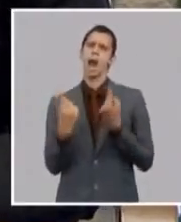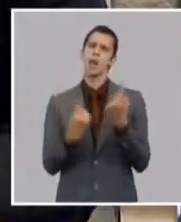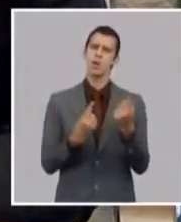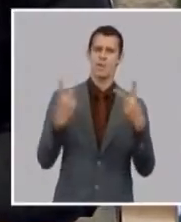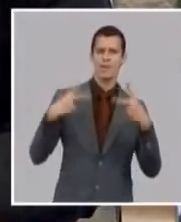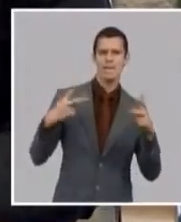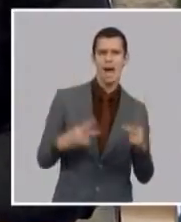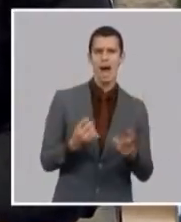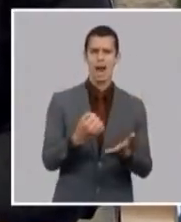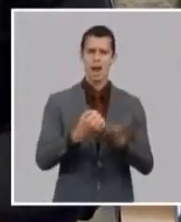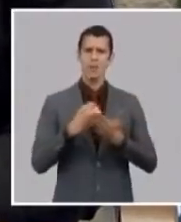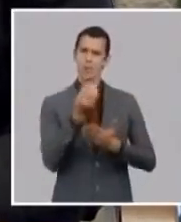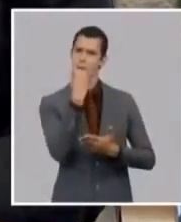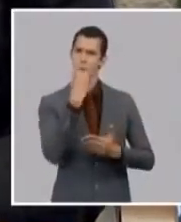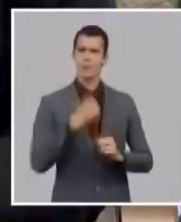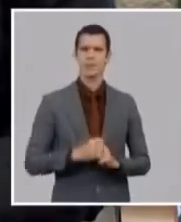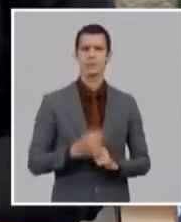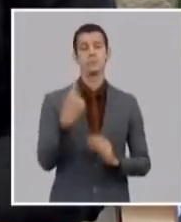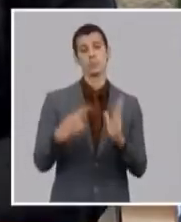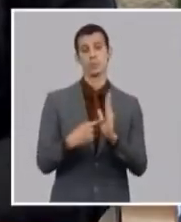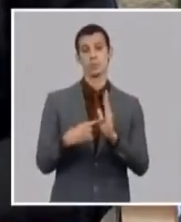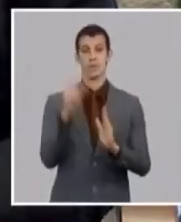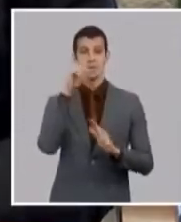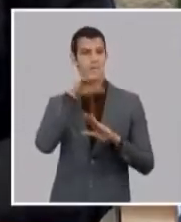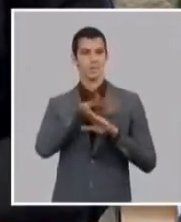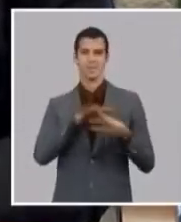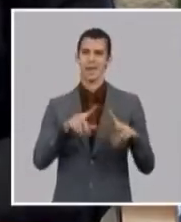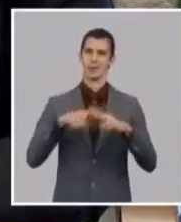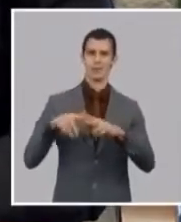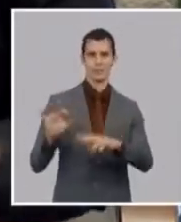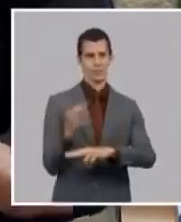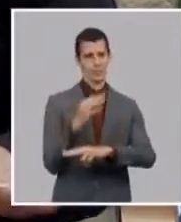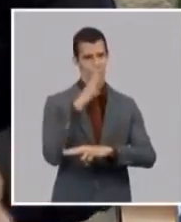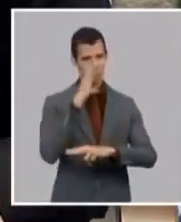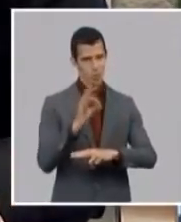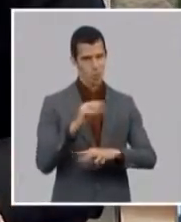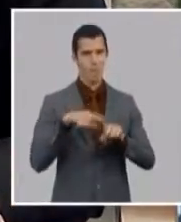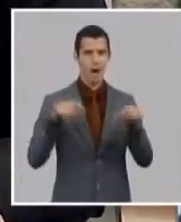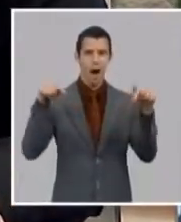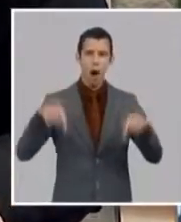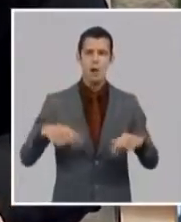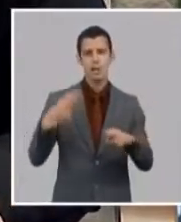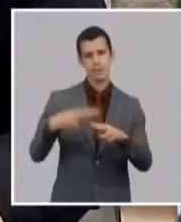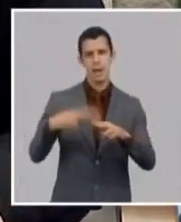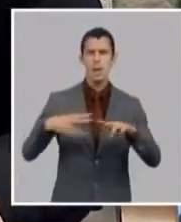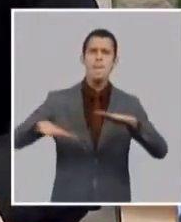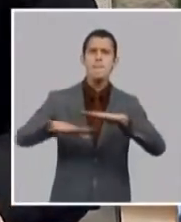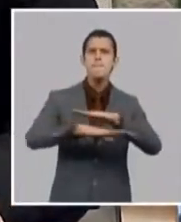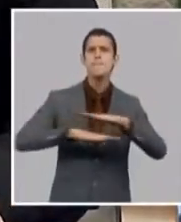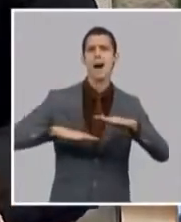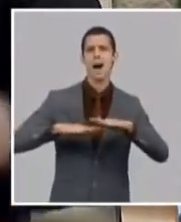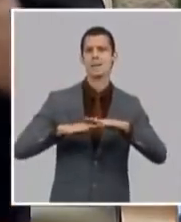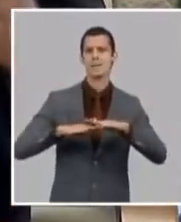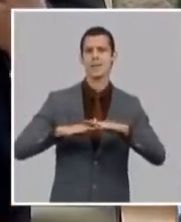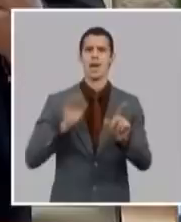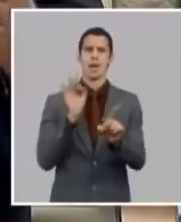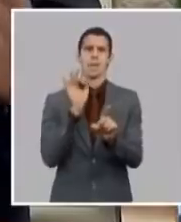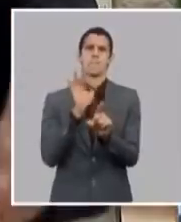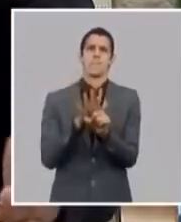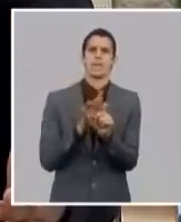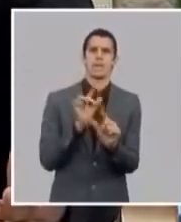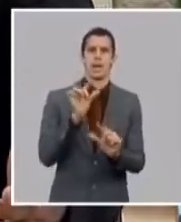no está en el plato de la mesa de cada cubano pero se han creado las bases y que esto va avanzando por otra parte